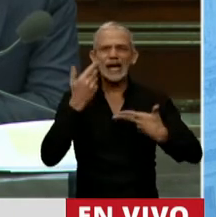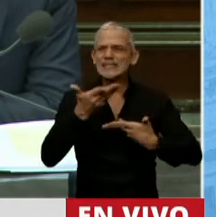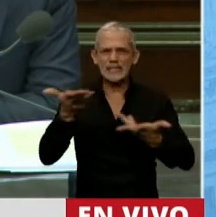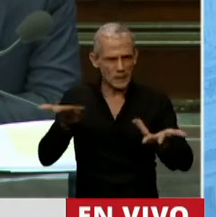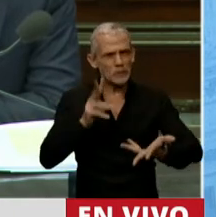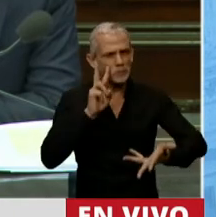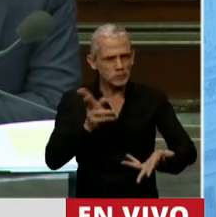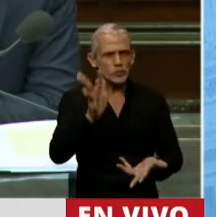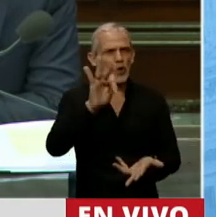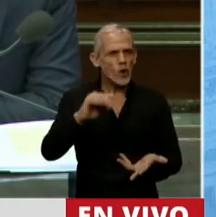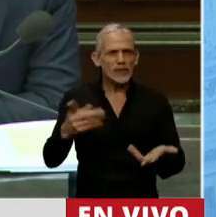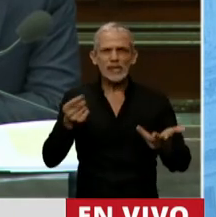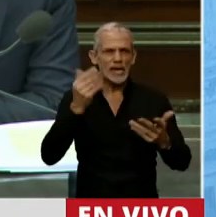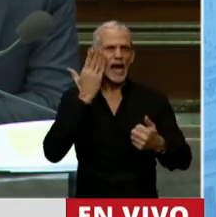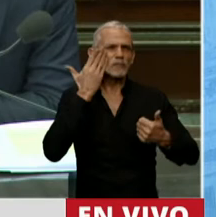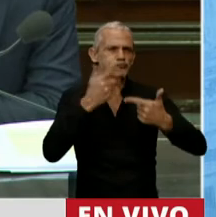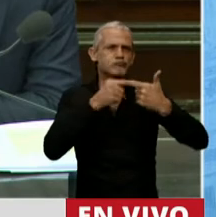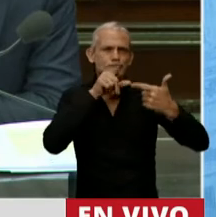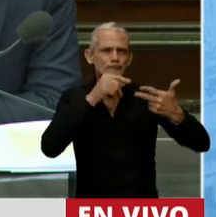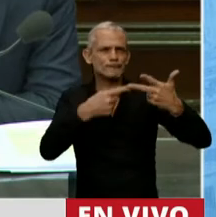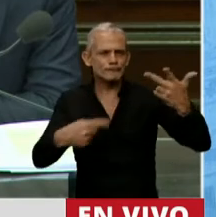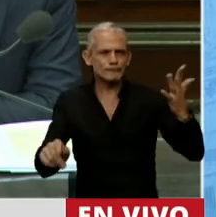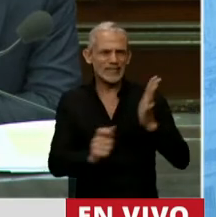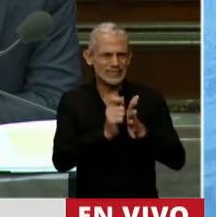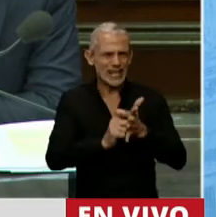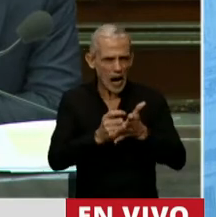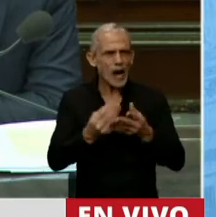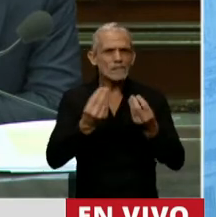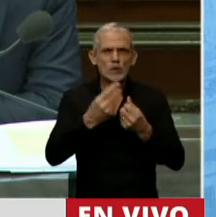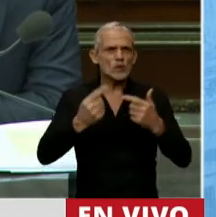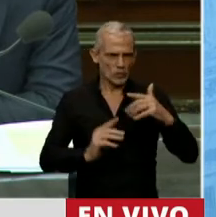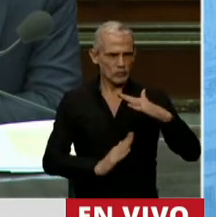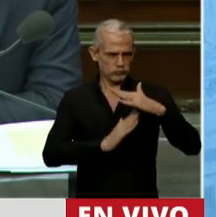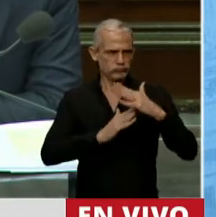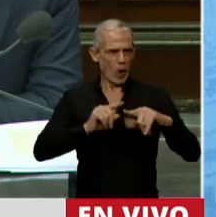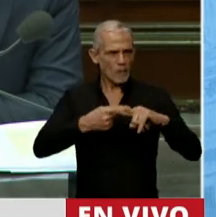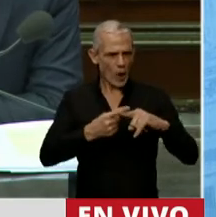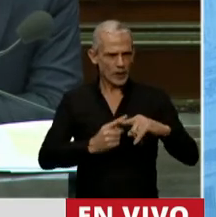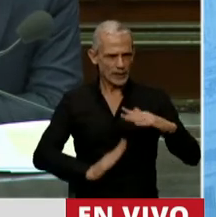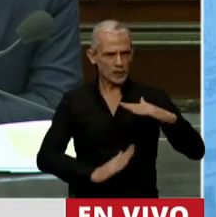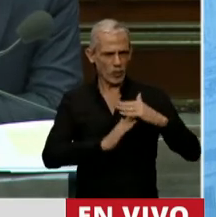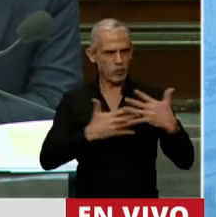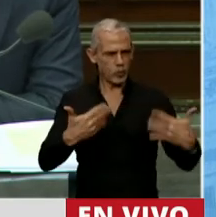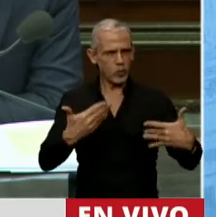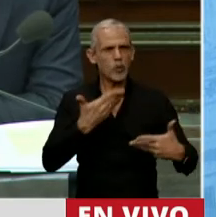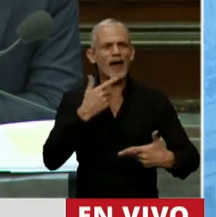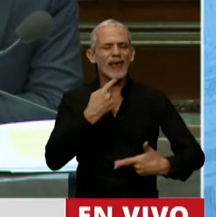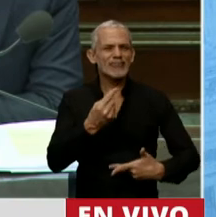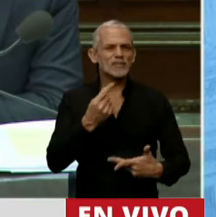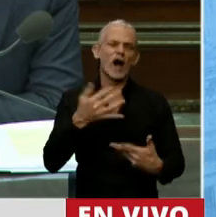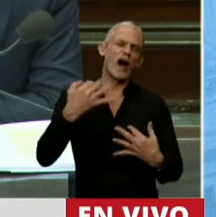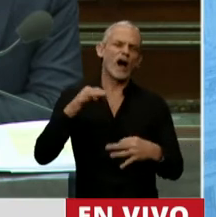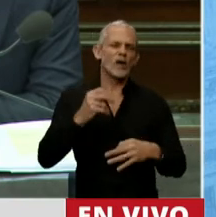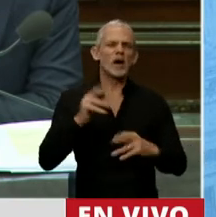y que lo vemos diariamente en las redes sociales, cuando muchos dirigentes políticos hablan, por ejemplo, de que